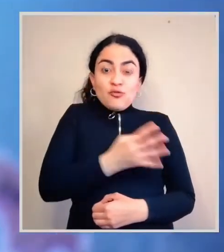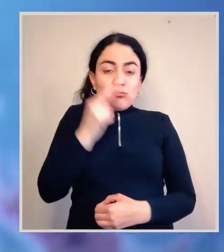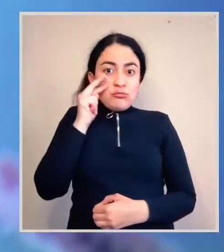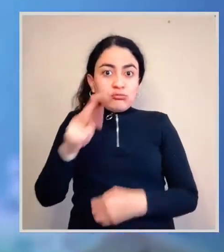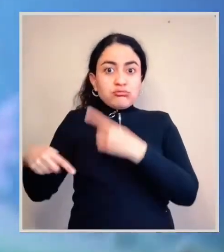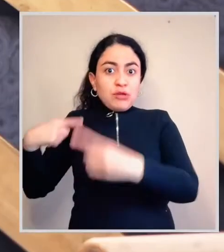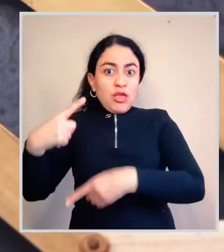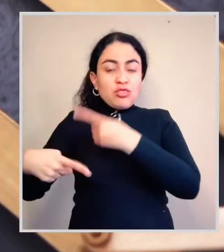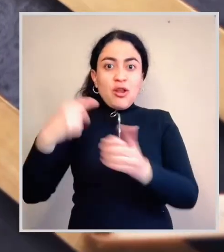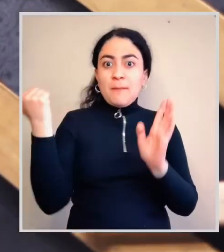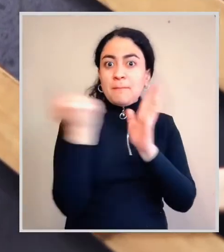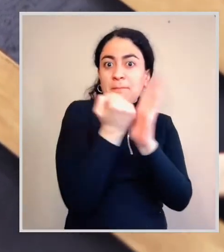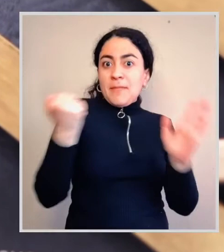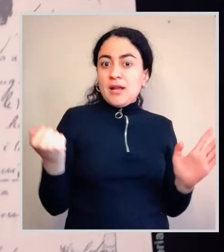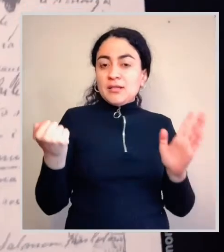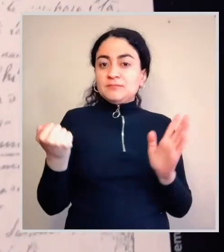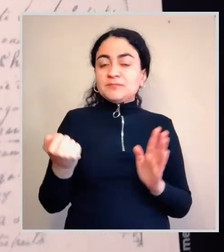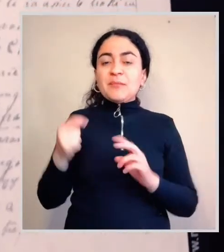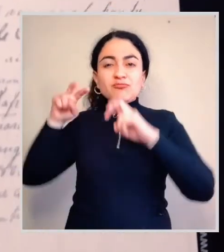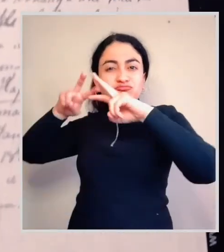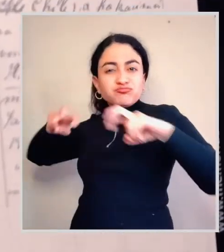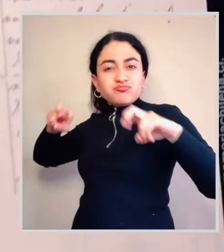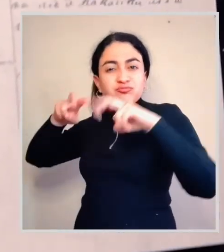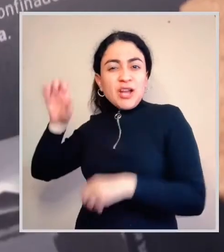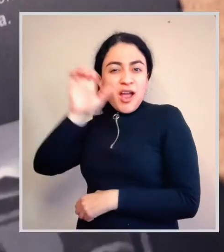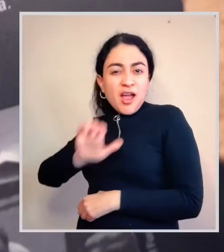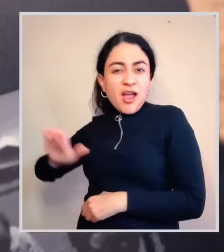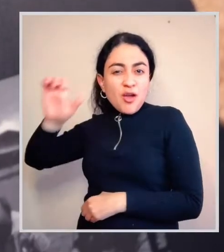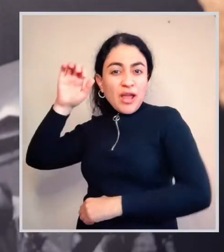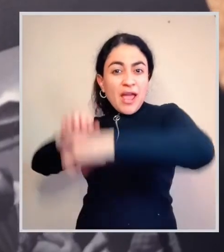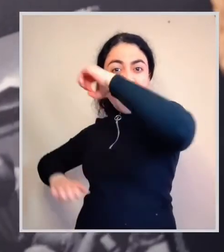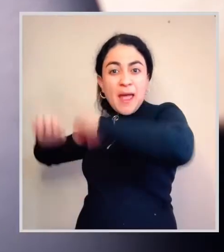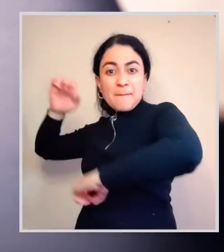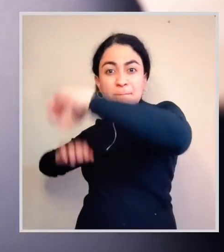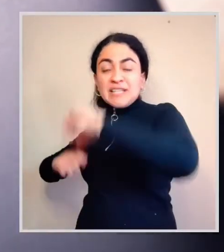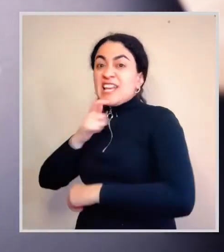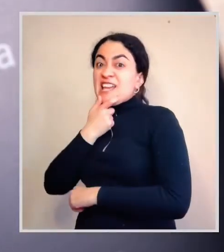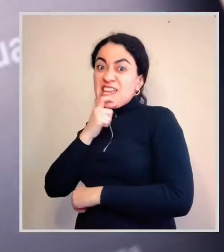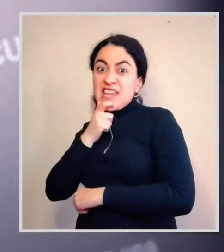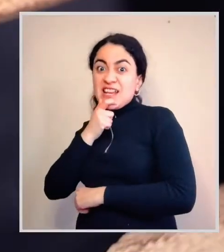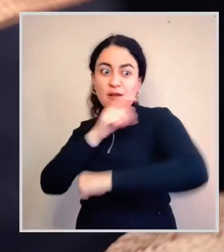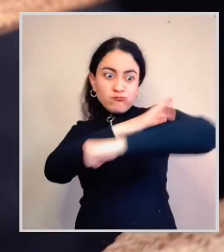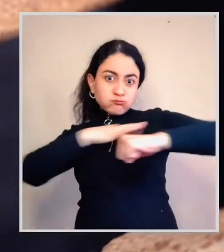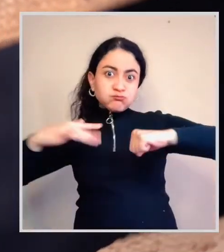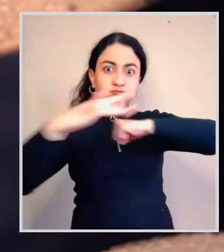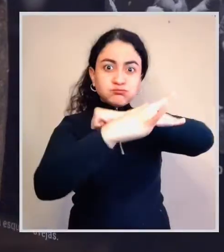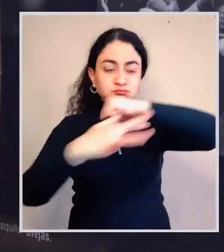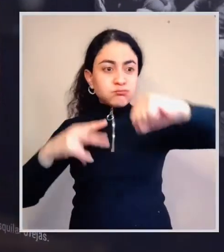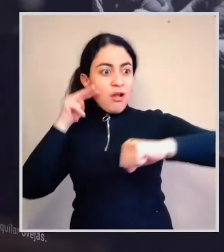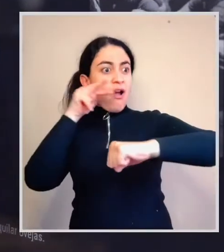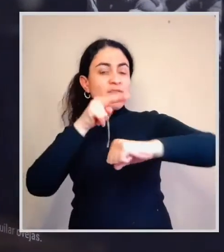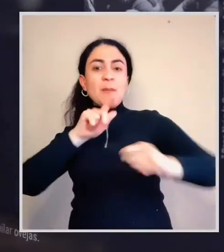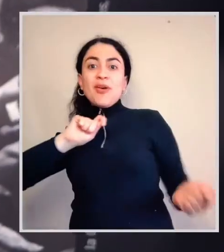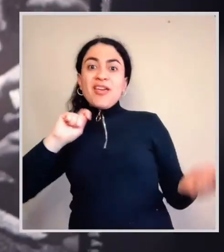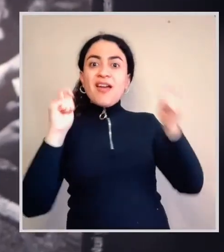época histórica, relacionados con los exploradores europeos y la compañía explotadora inglesa que convierte la isla en una